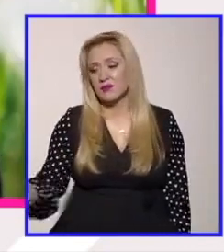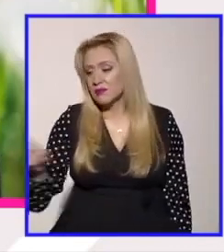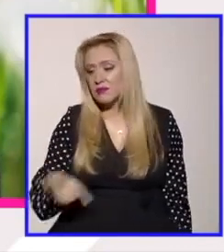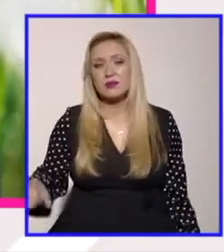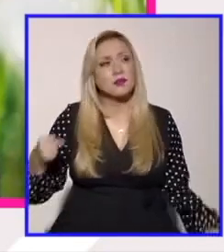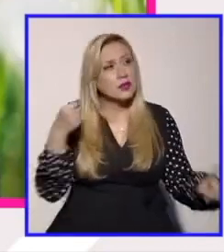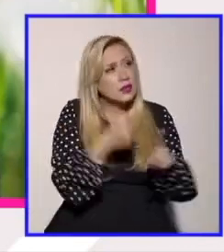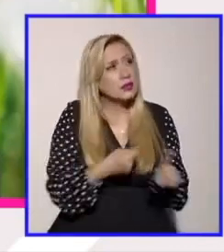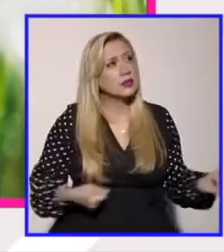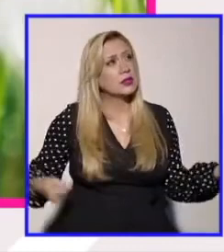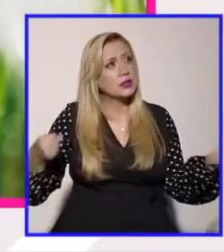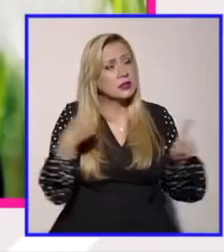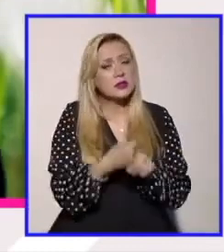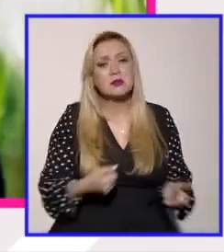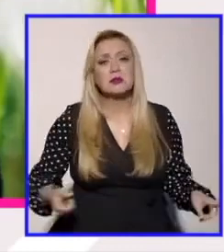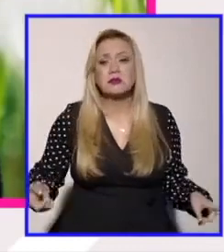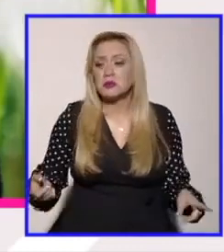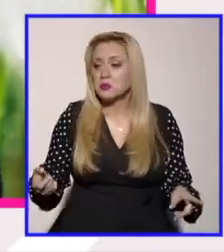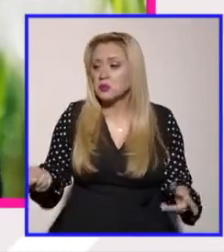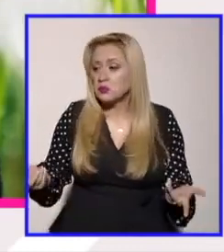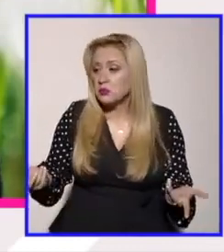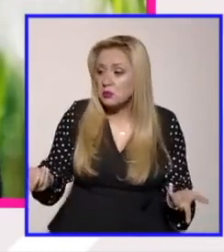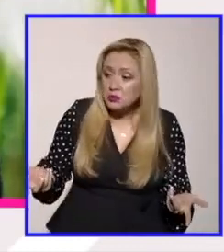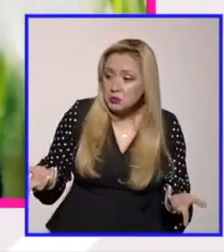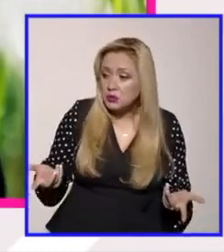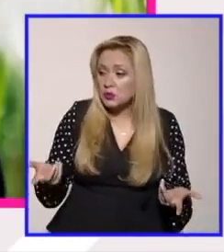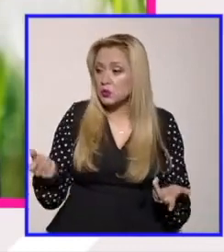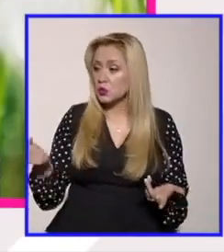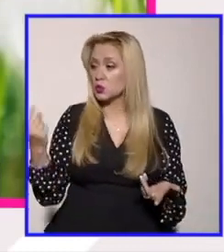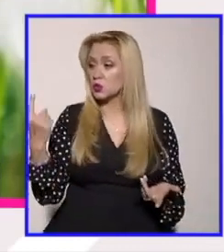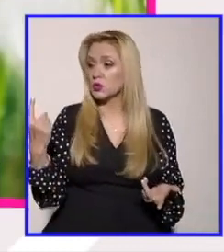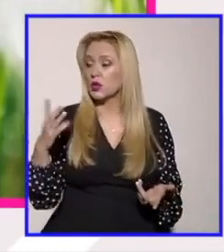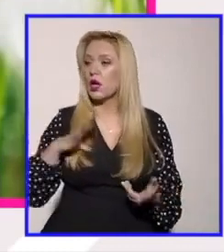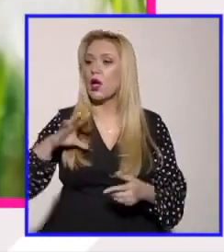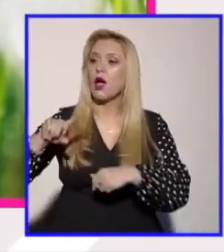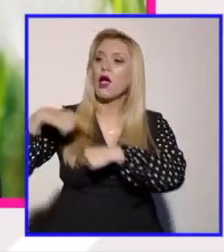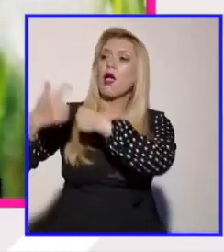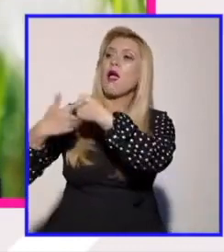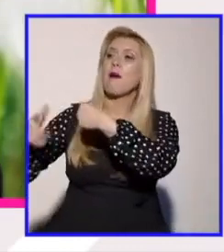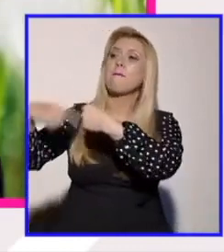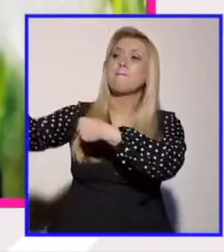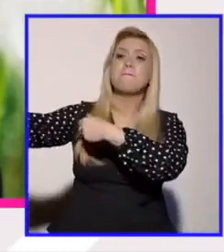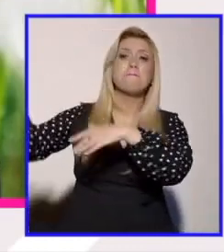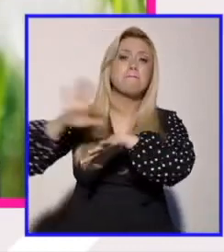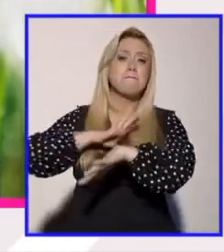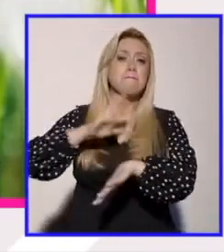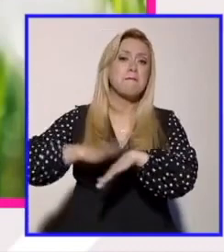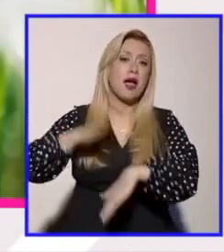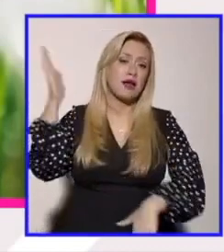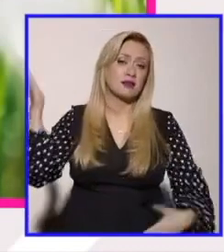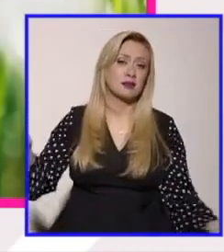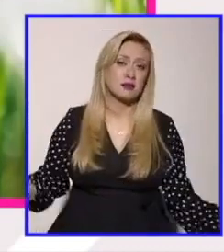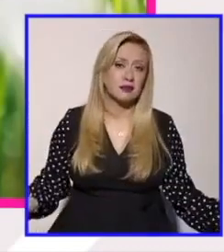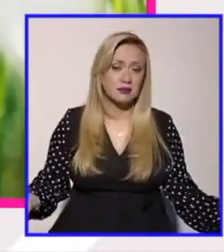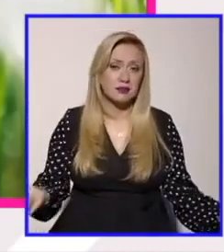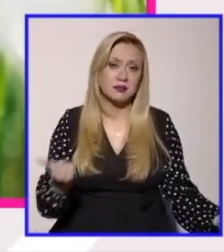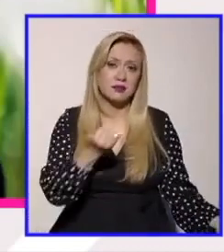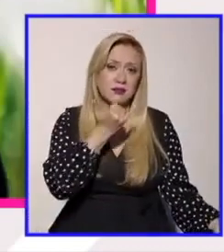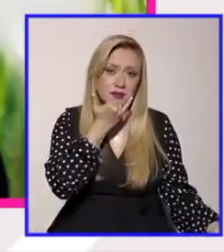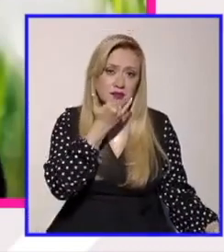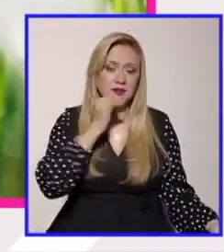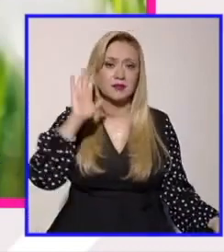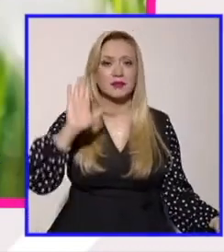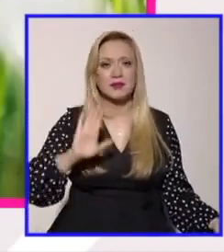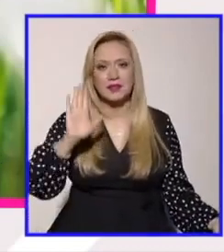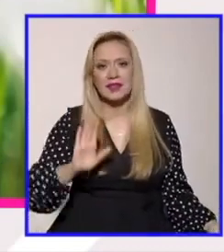representación no eran solamente los de sus luchas sino que había otras luchas perdón otra vez el fierro viejo parece que cada vez